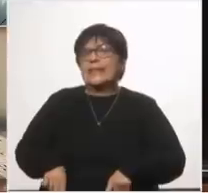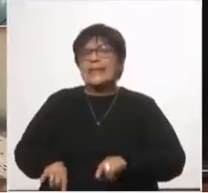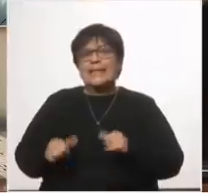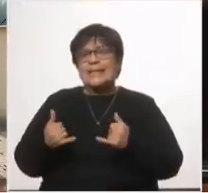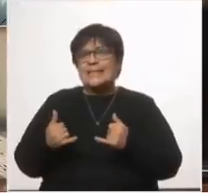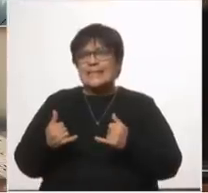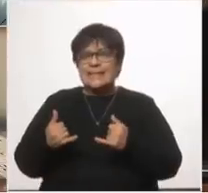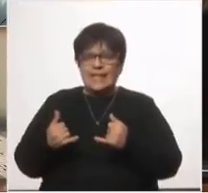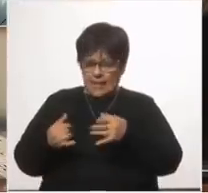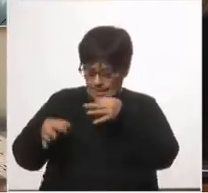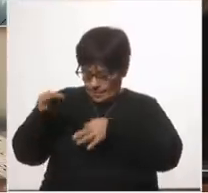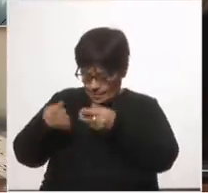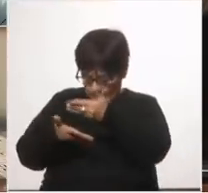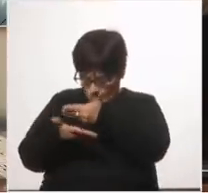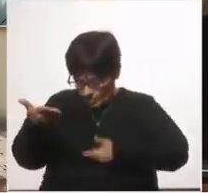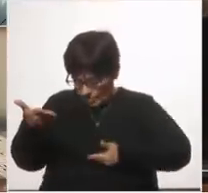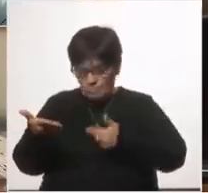hemos leído la rendición no vimos